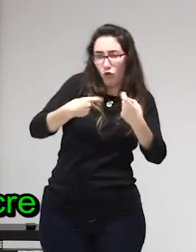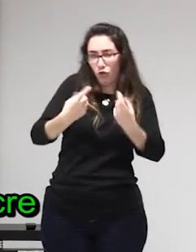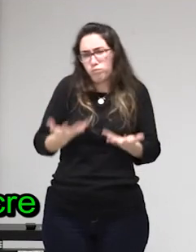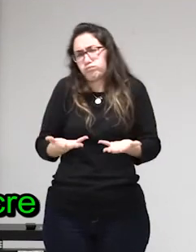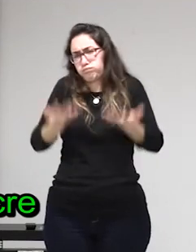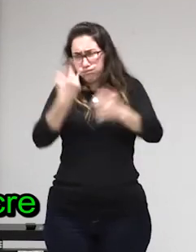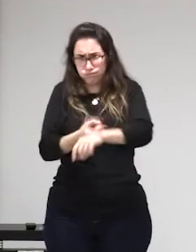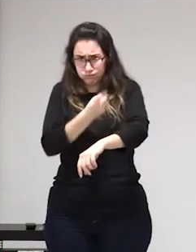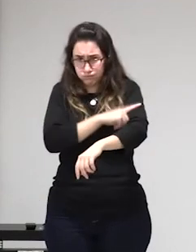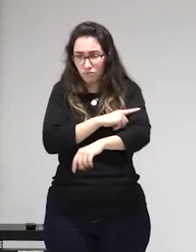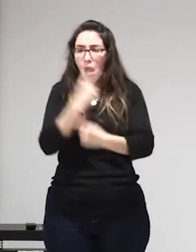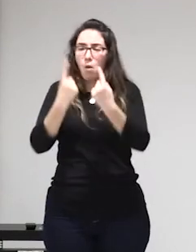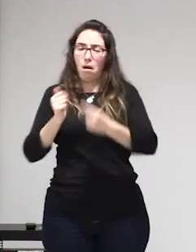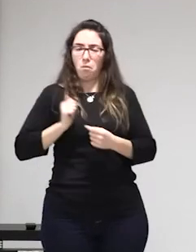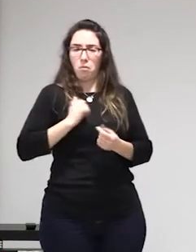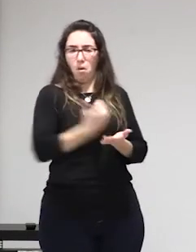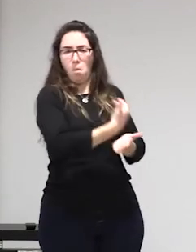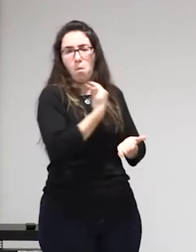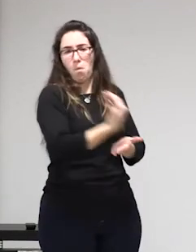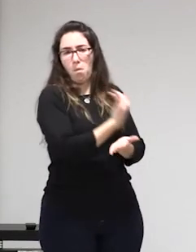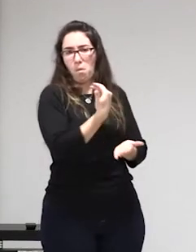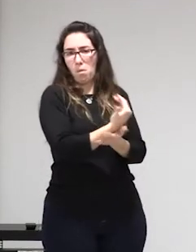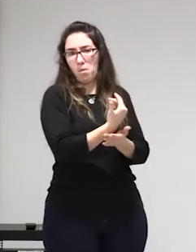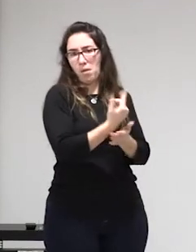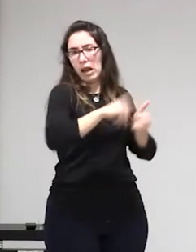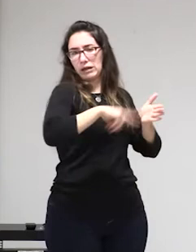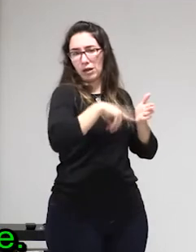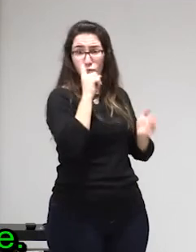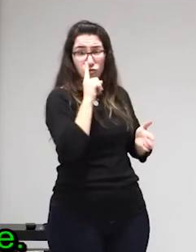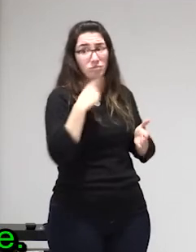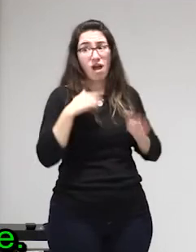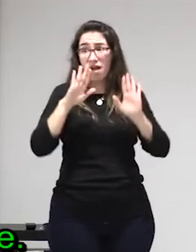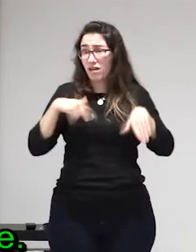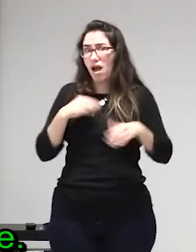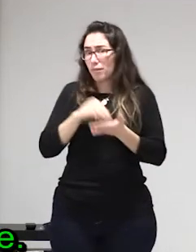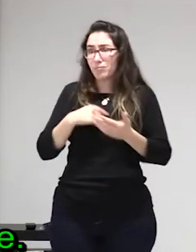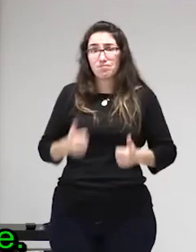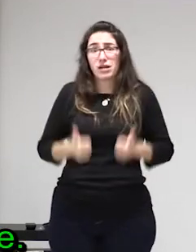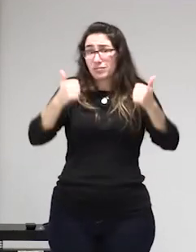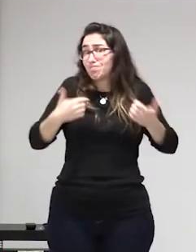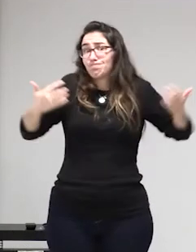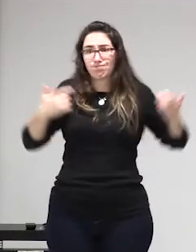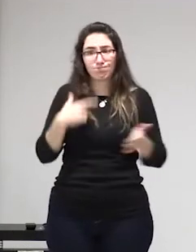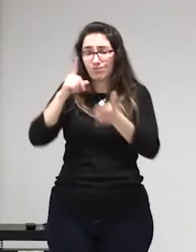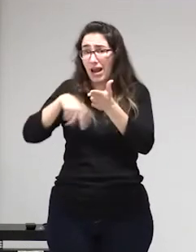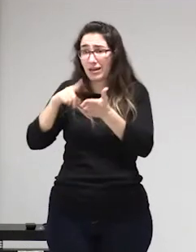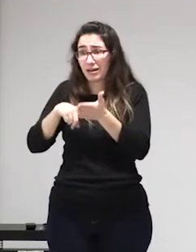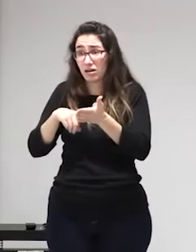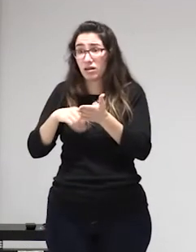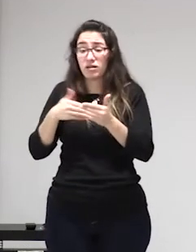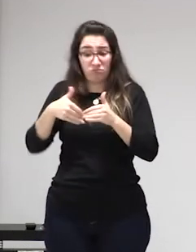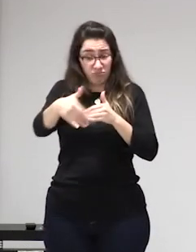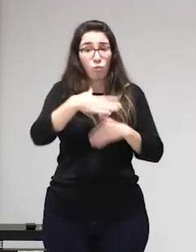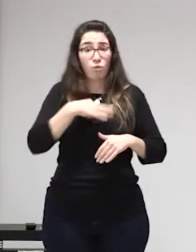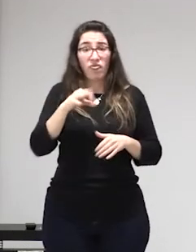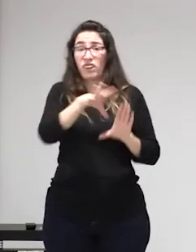lo quiere poner al mismo nivel que el proxenetismo coactivo esto no va a ayudar absolutamente a nadie pero es que considerar que